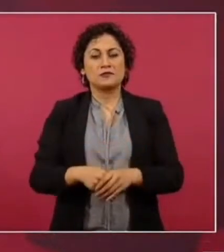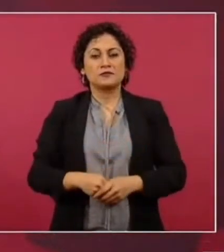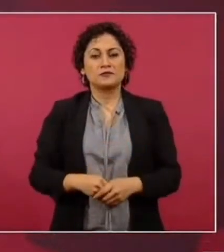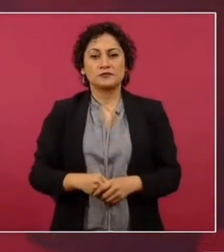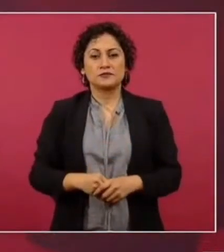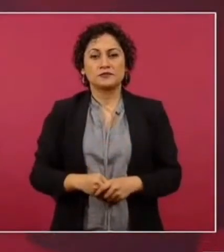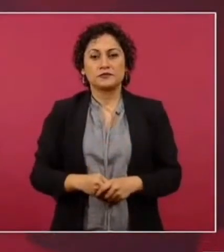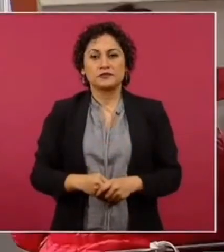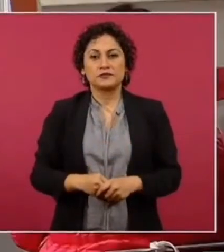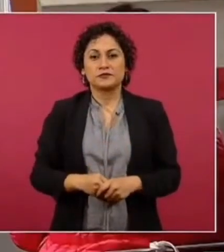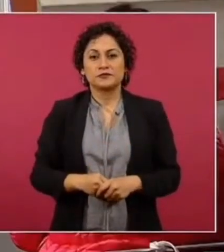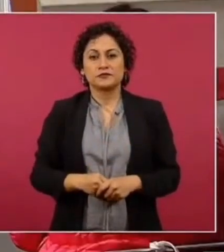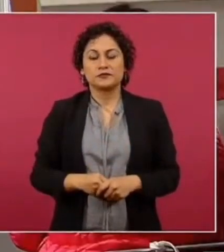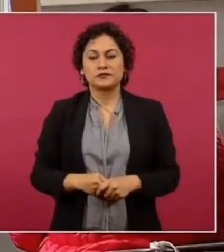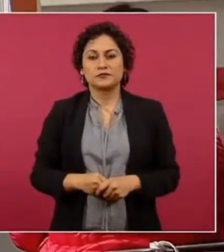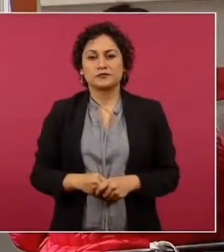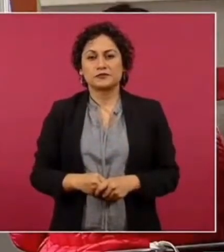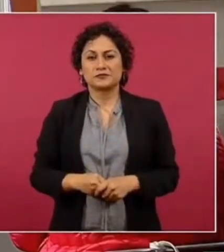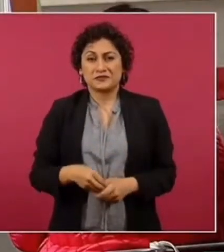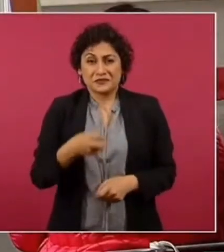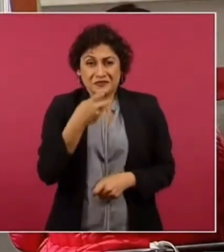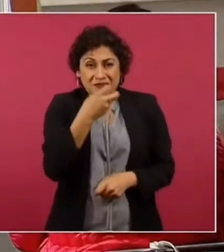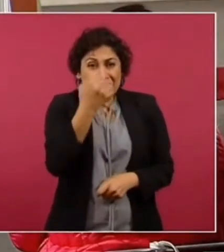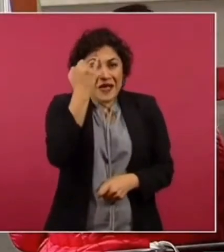de hace 200 años